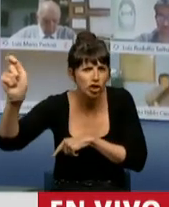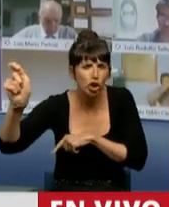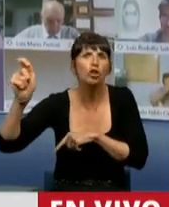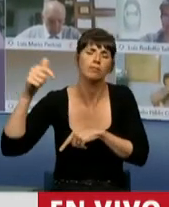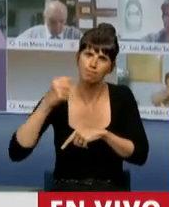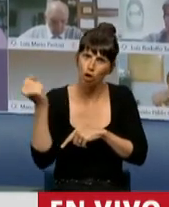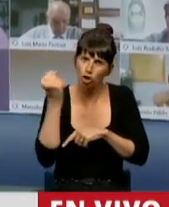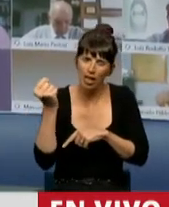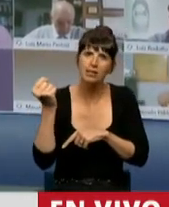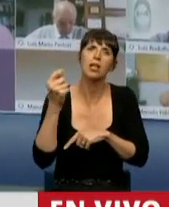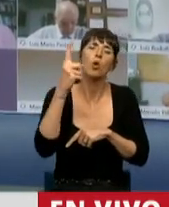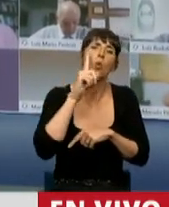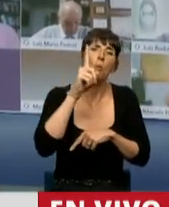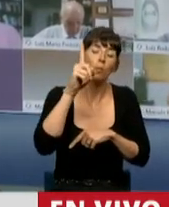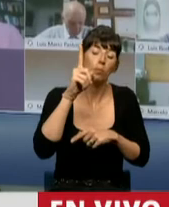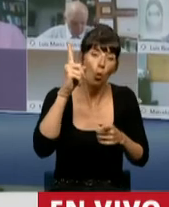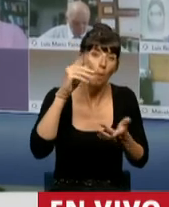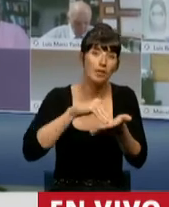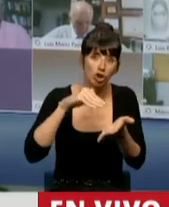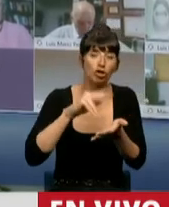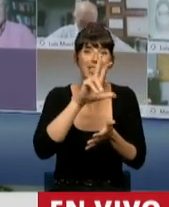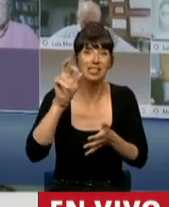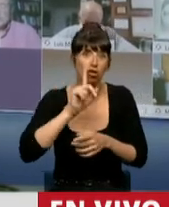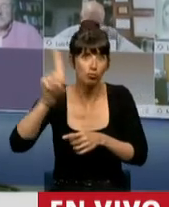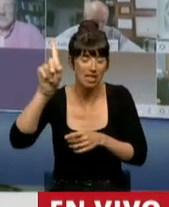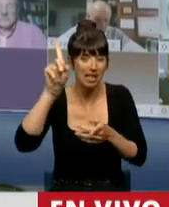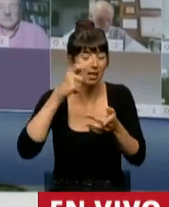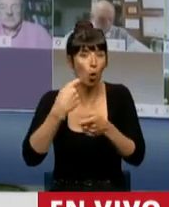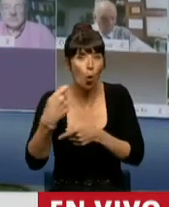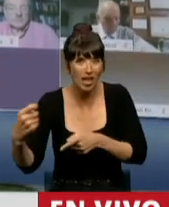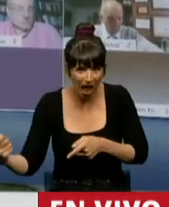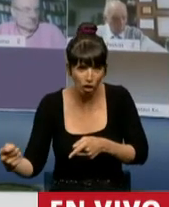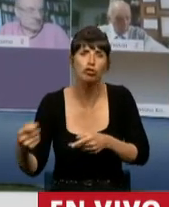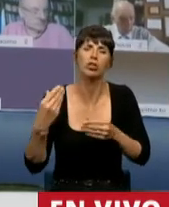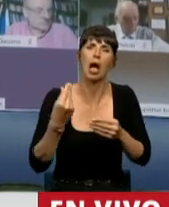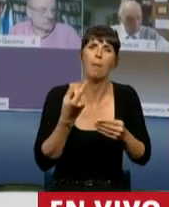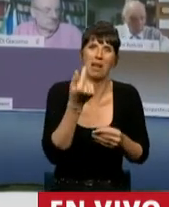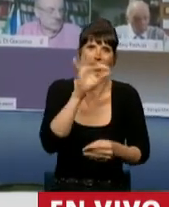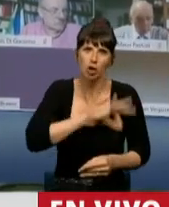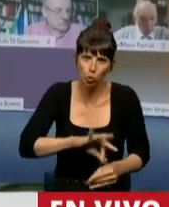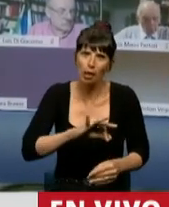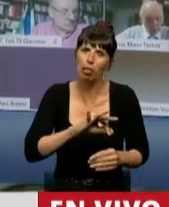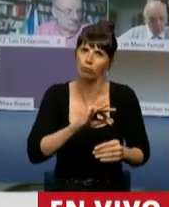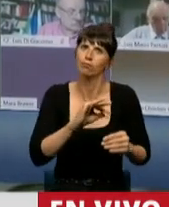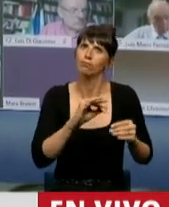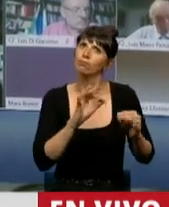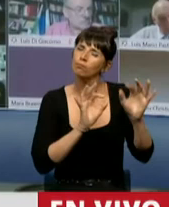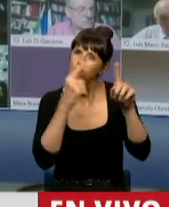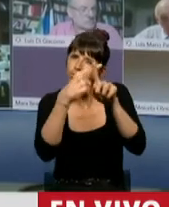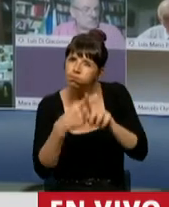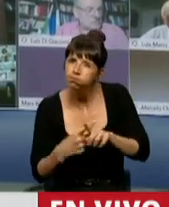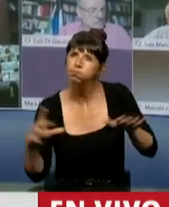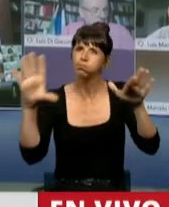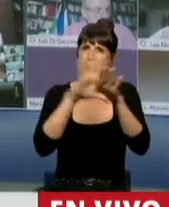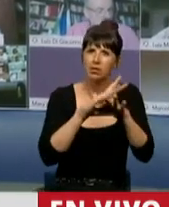millón 350.000 jubilados que pudieron tener un reajuste de sus haberes entre el 38 y el 64 por